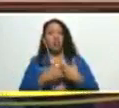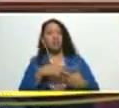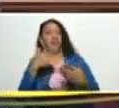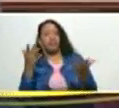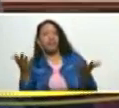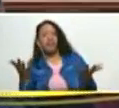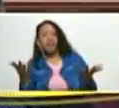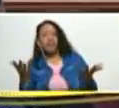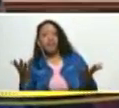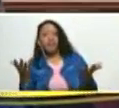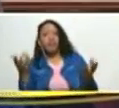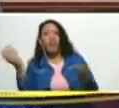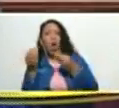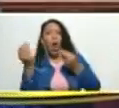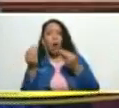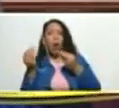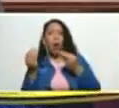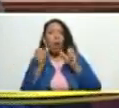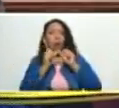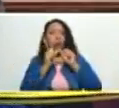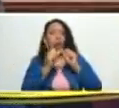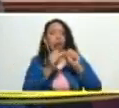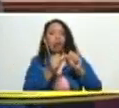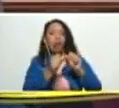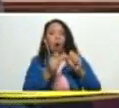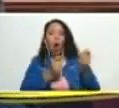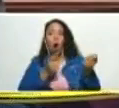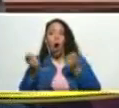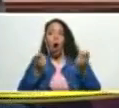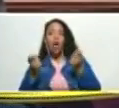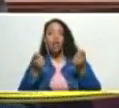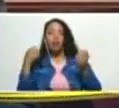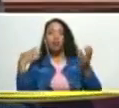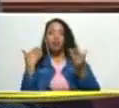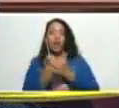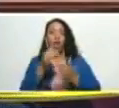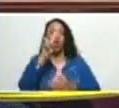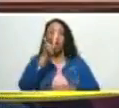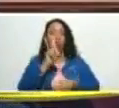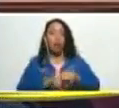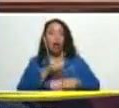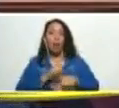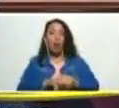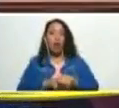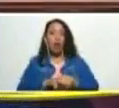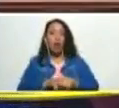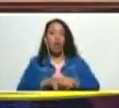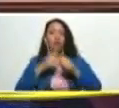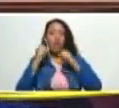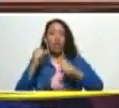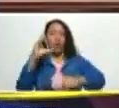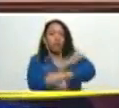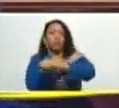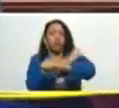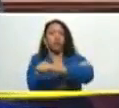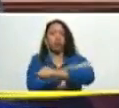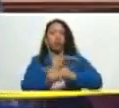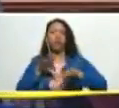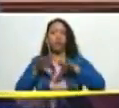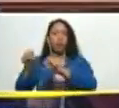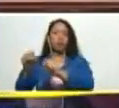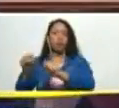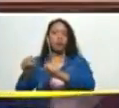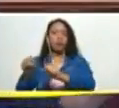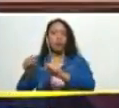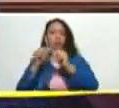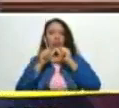como nos han mantenido polarizados durante casi dos décadas una extrema derecha proimperialista que